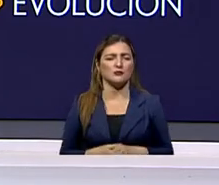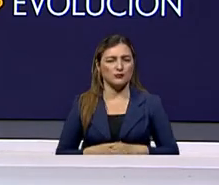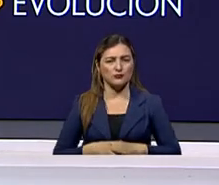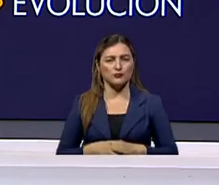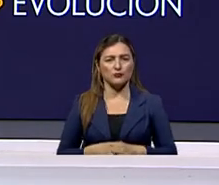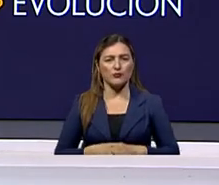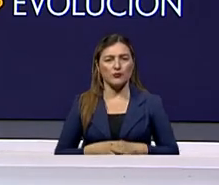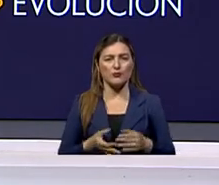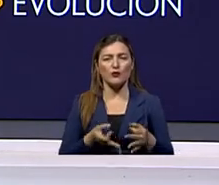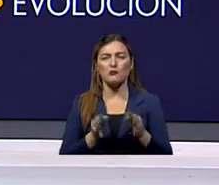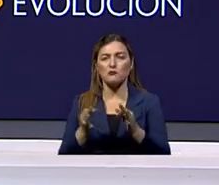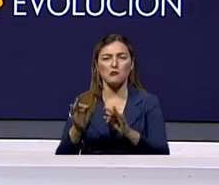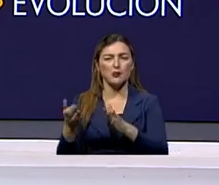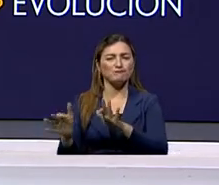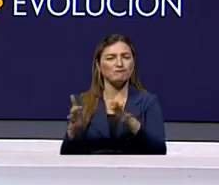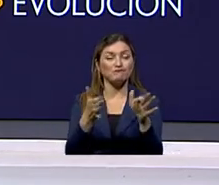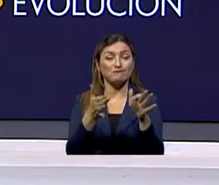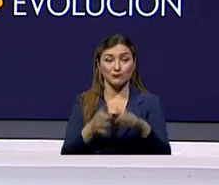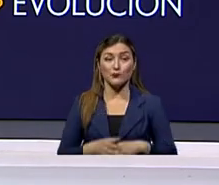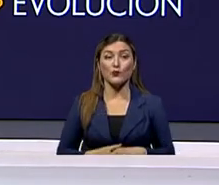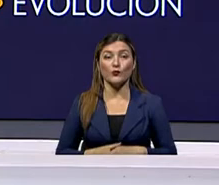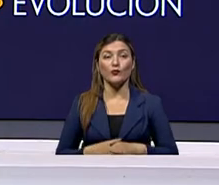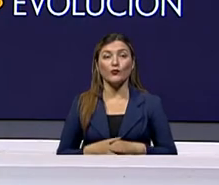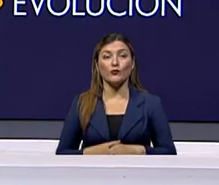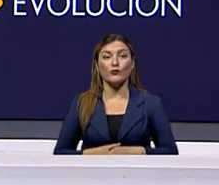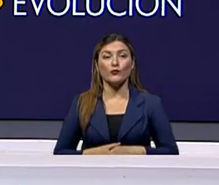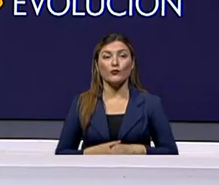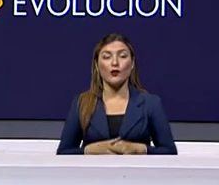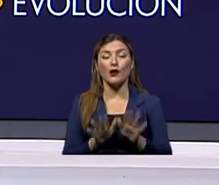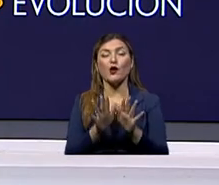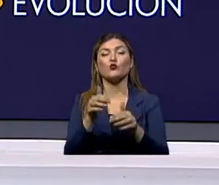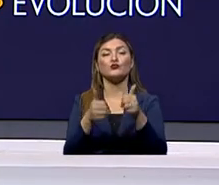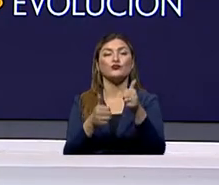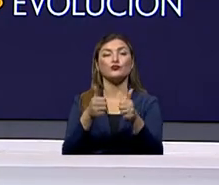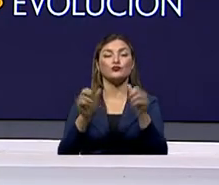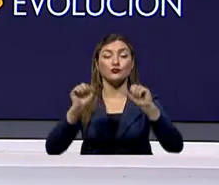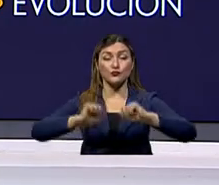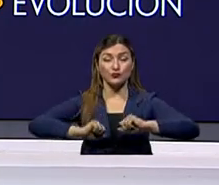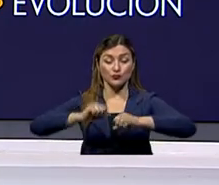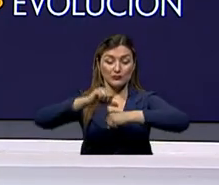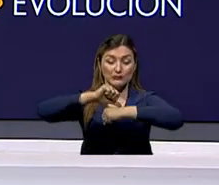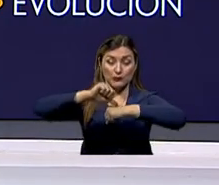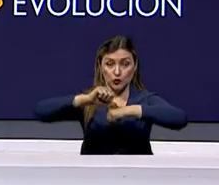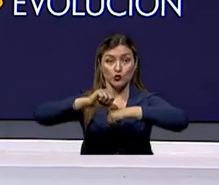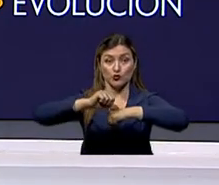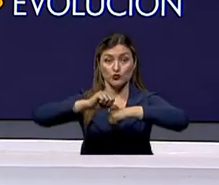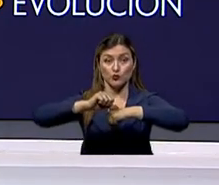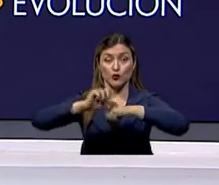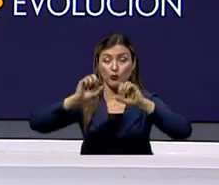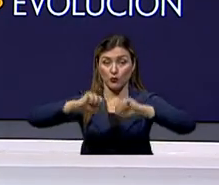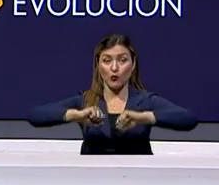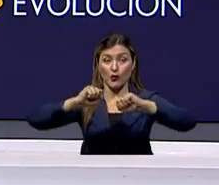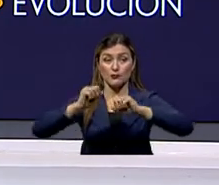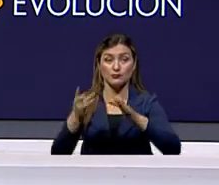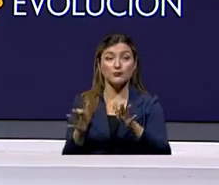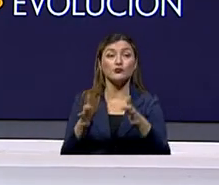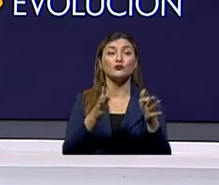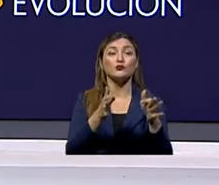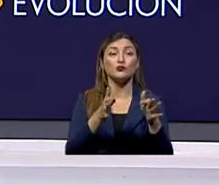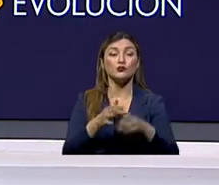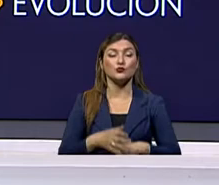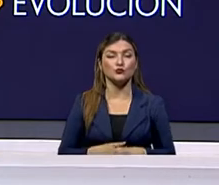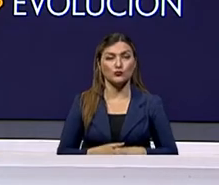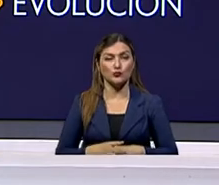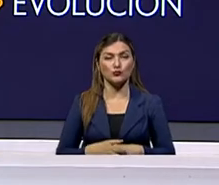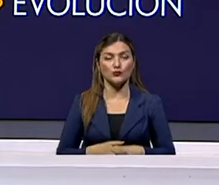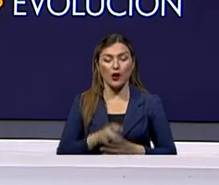distintas formas de tratar, sin embargo, de forma general podemos hablar. Que puede haber una cirugía, que se llama Demos, puede haber tratamientos con radiación,